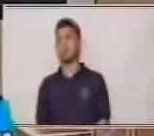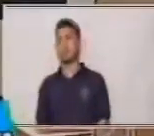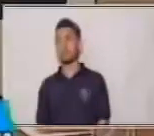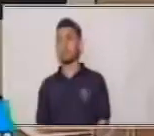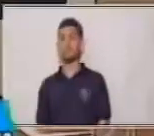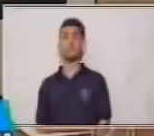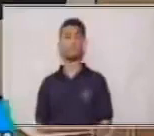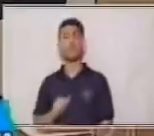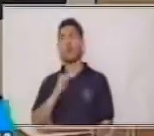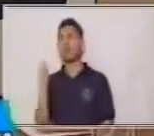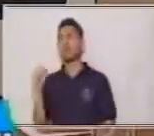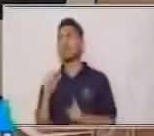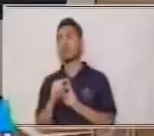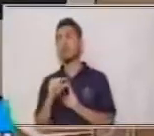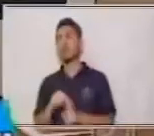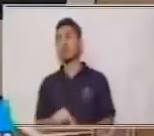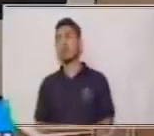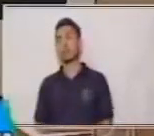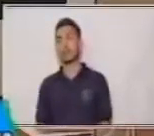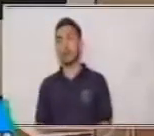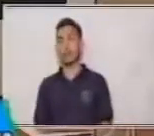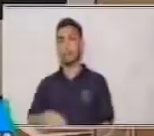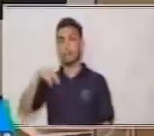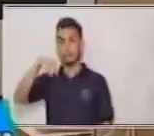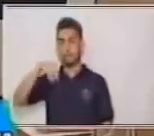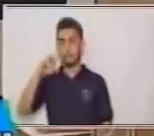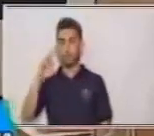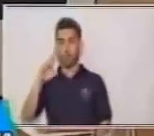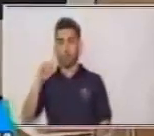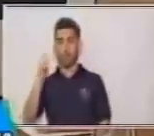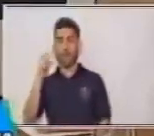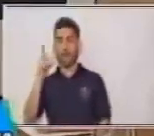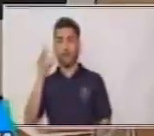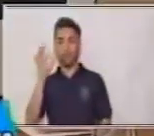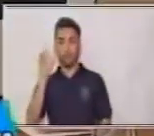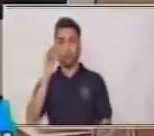Después tenía morado. ¿Era ese el orden?